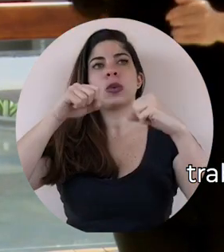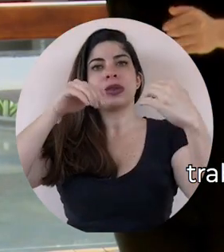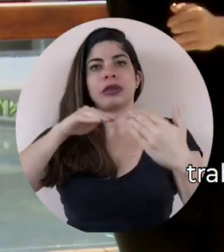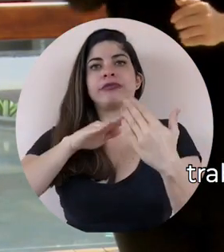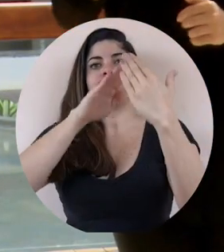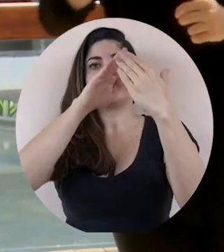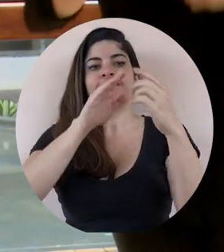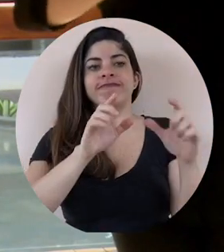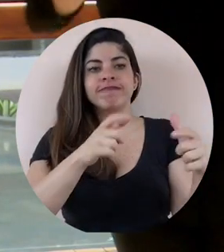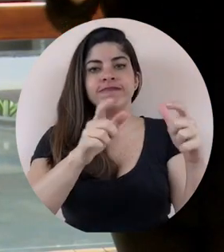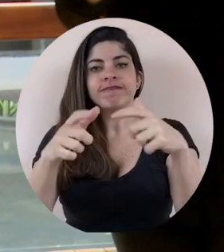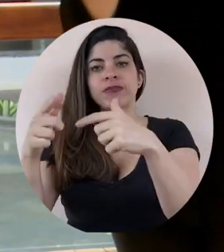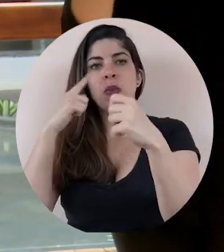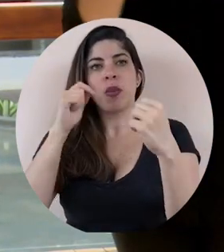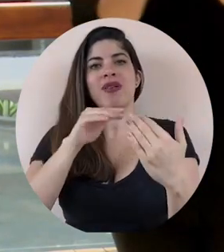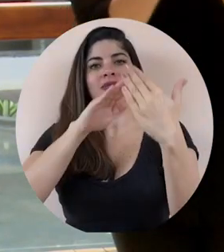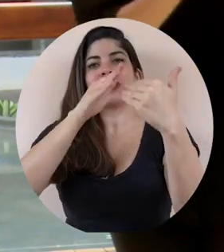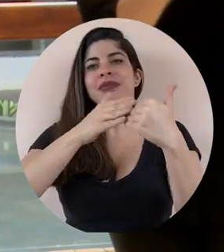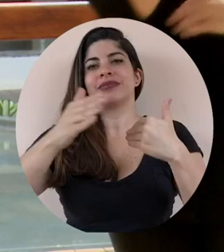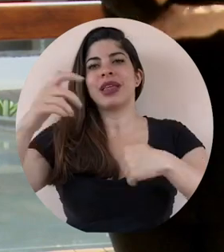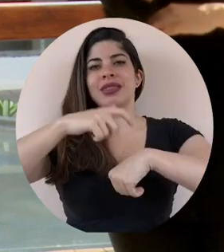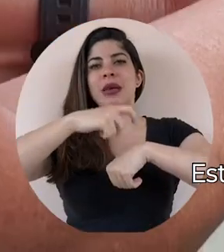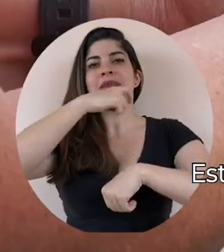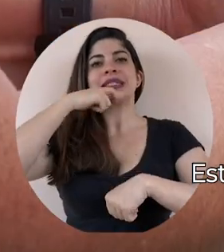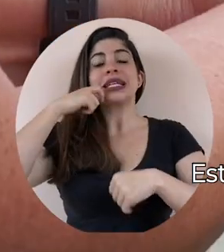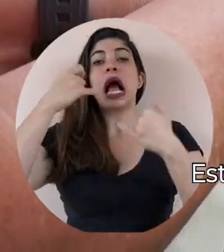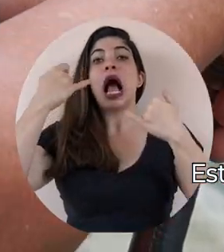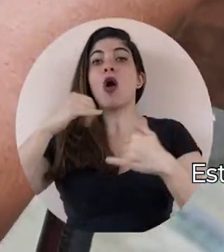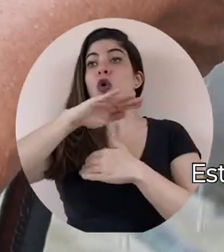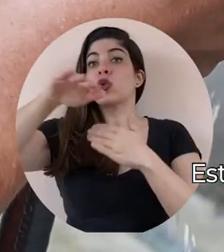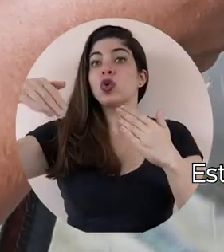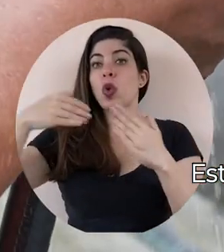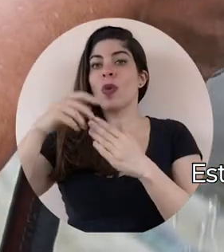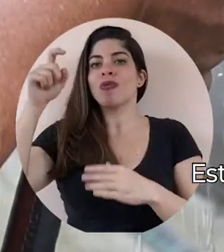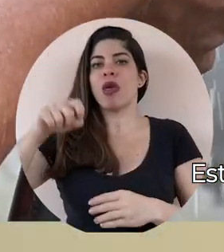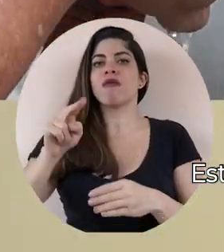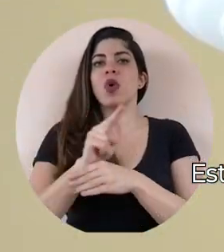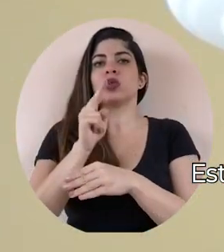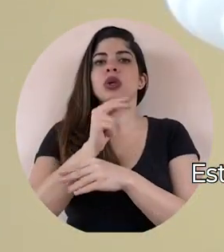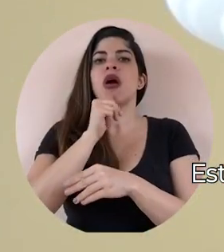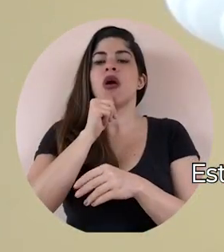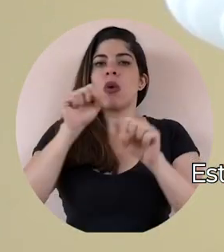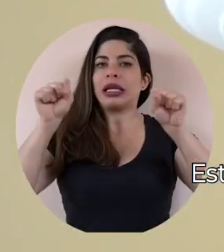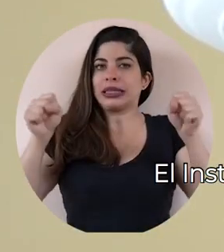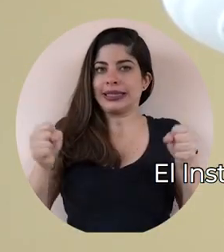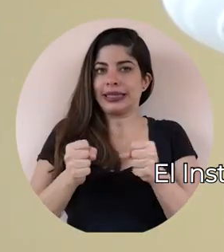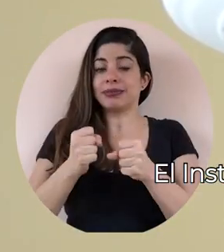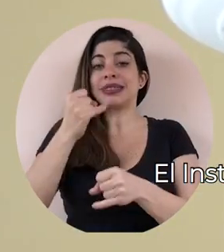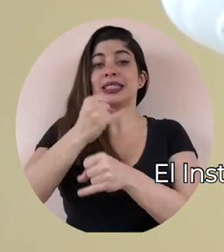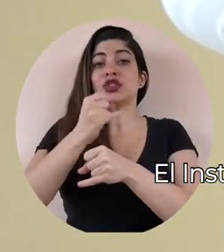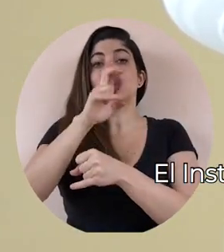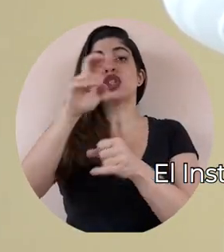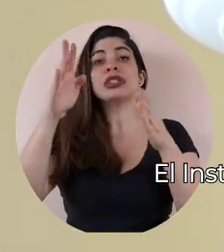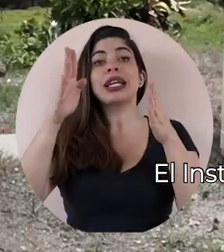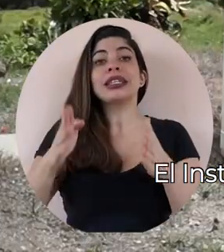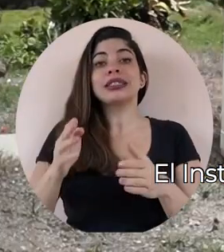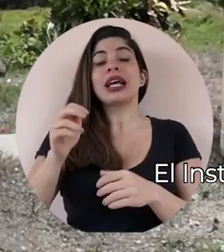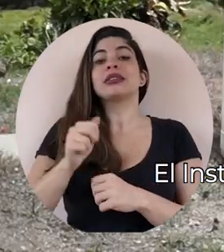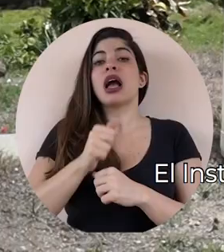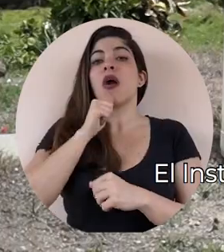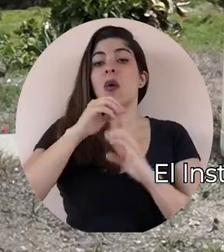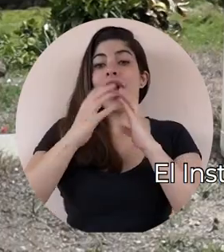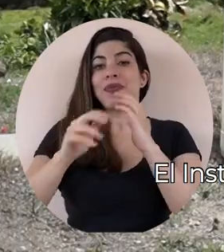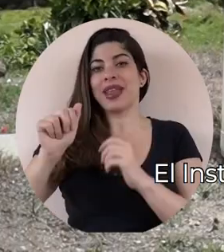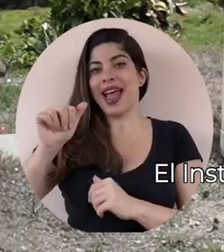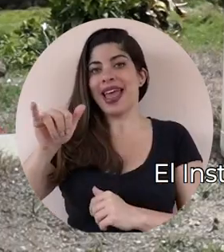para enfrentar por sectores el periodo seco. Estamos llamados a usar el agua de forma racional. El Instituto Costarricense de